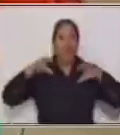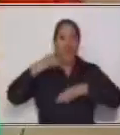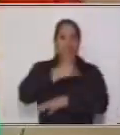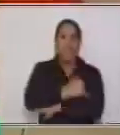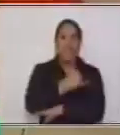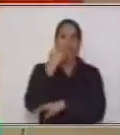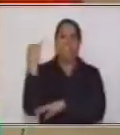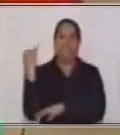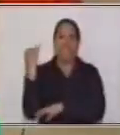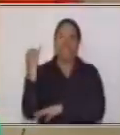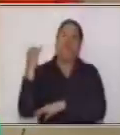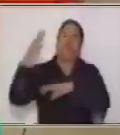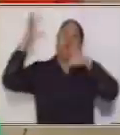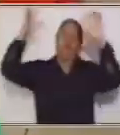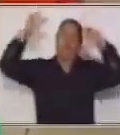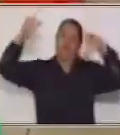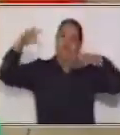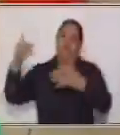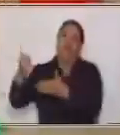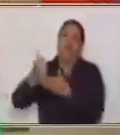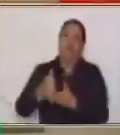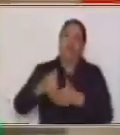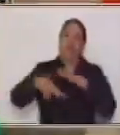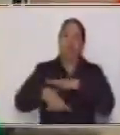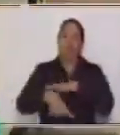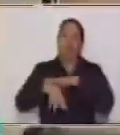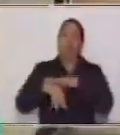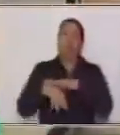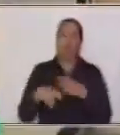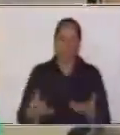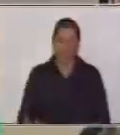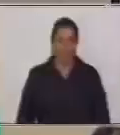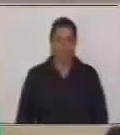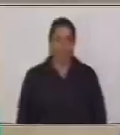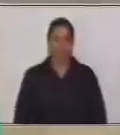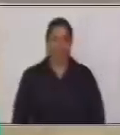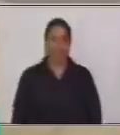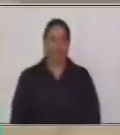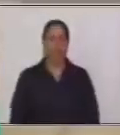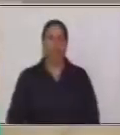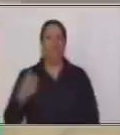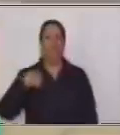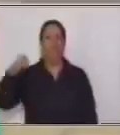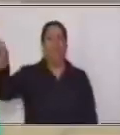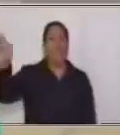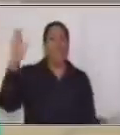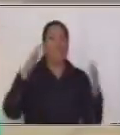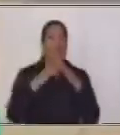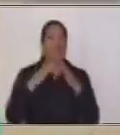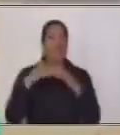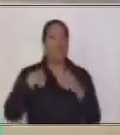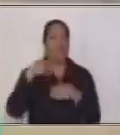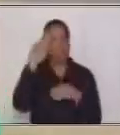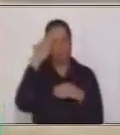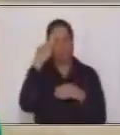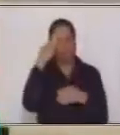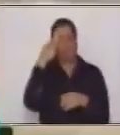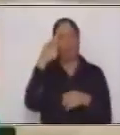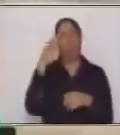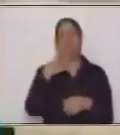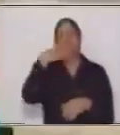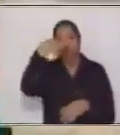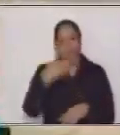alimenta. Muy bien. En casa, estoy segura que te gusta divertirte